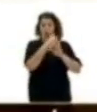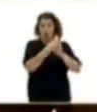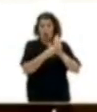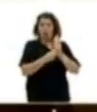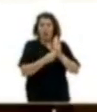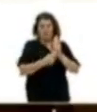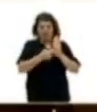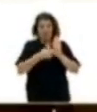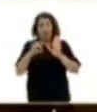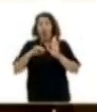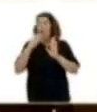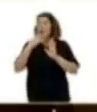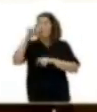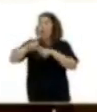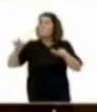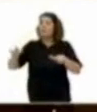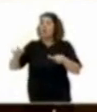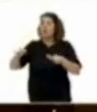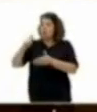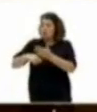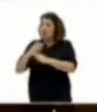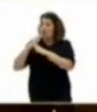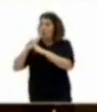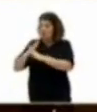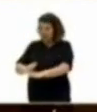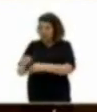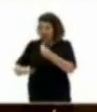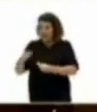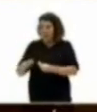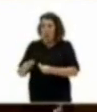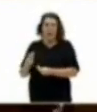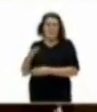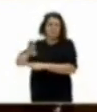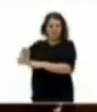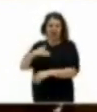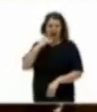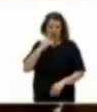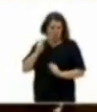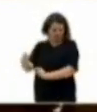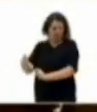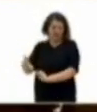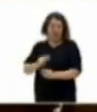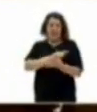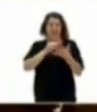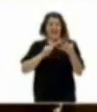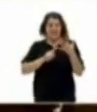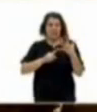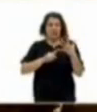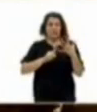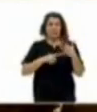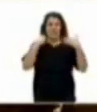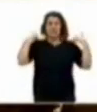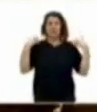que tengan contratación indefinida en su plantilla. Quinto, responsabilidad social de entidades financieras